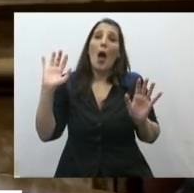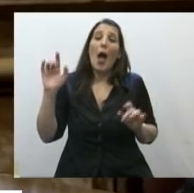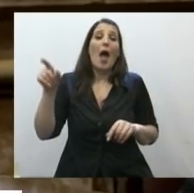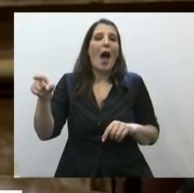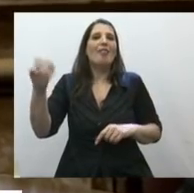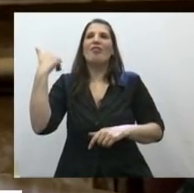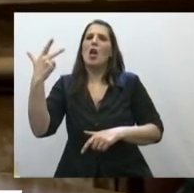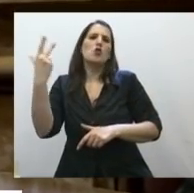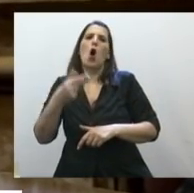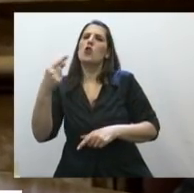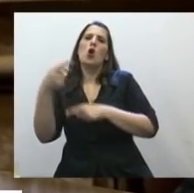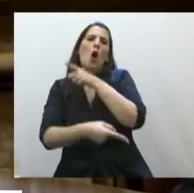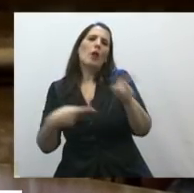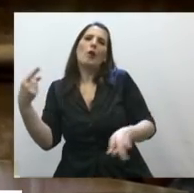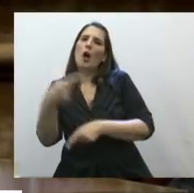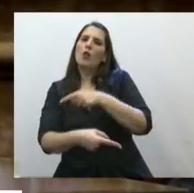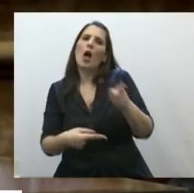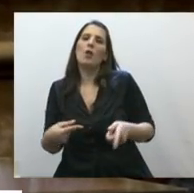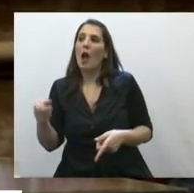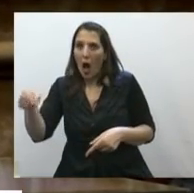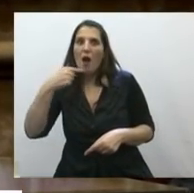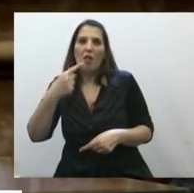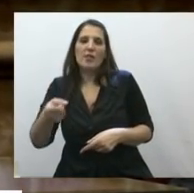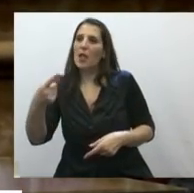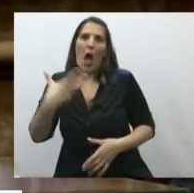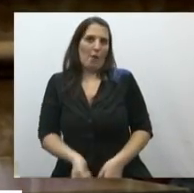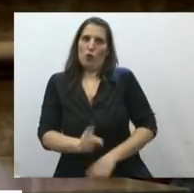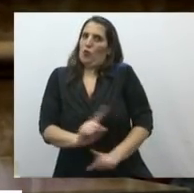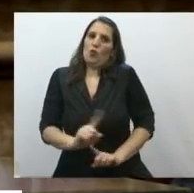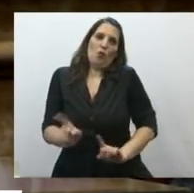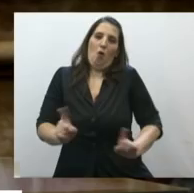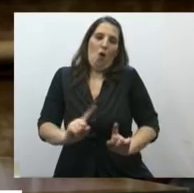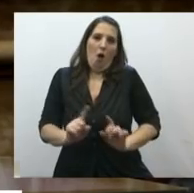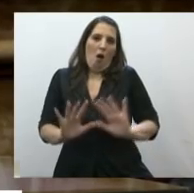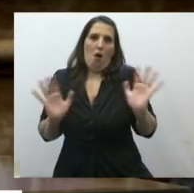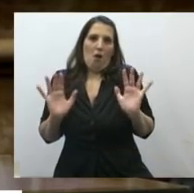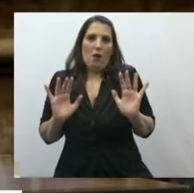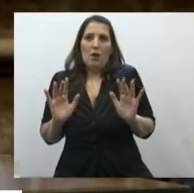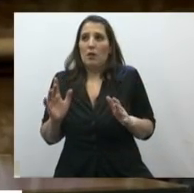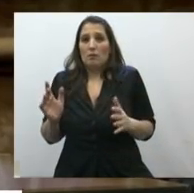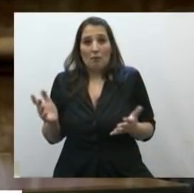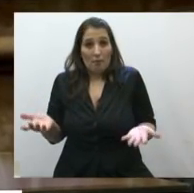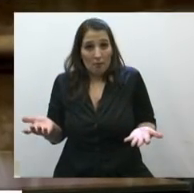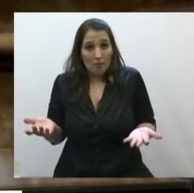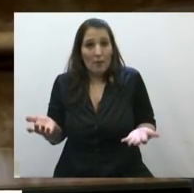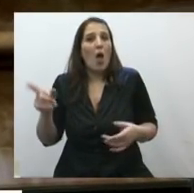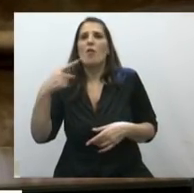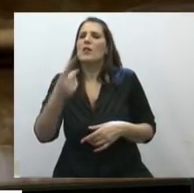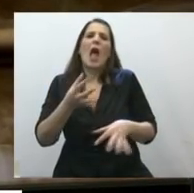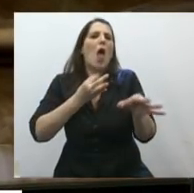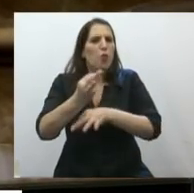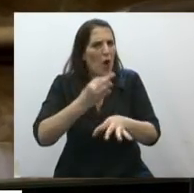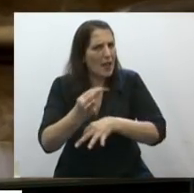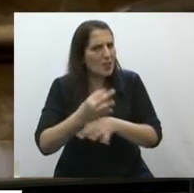leyes, hay que evitar el aborto a cualquier precio, o sea, con educación, con profilaxis,